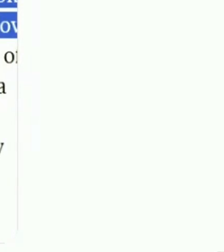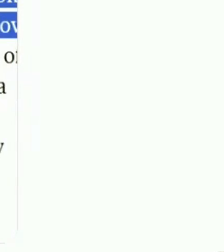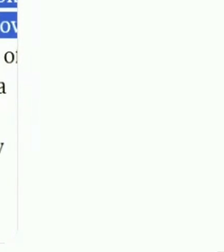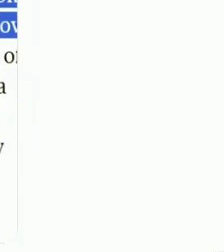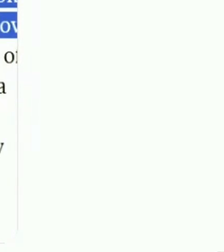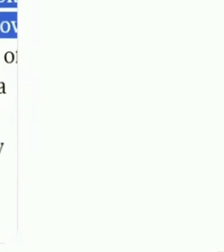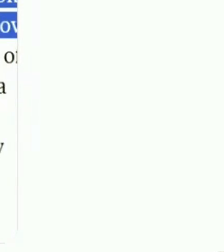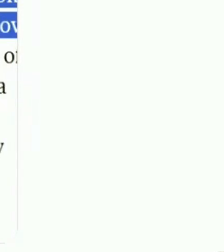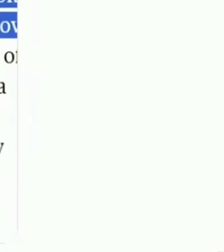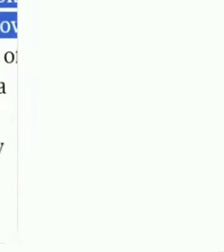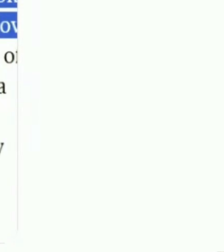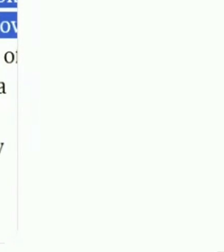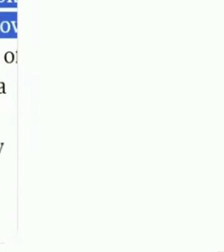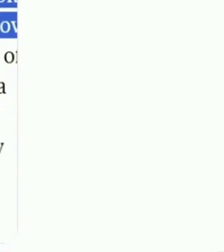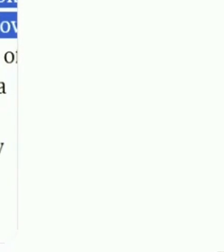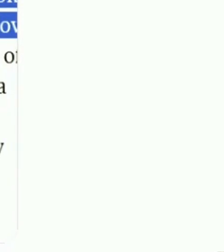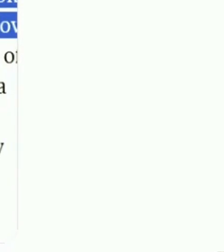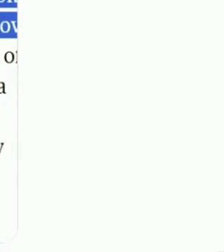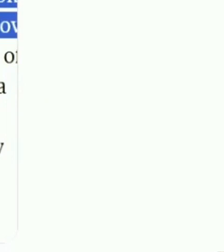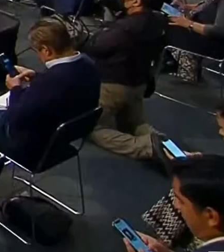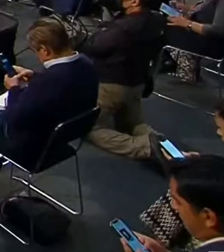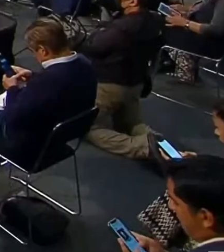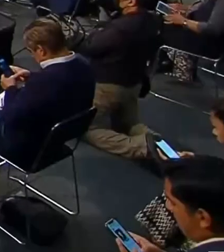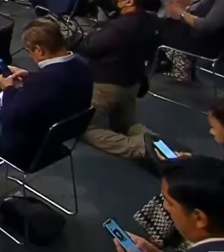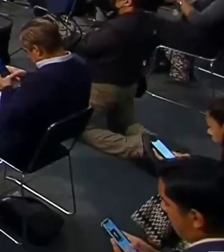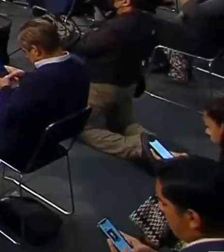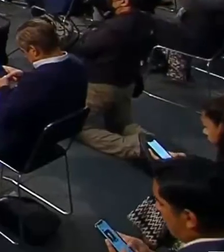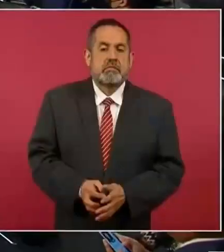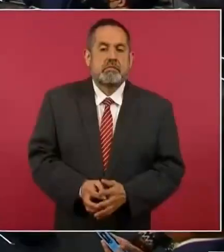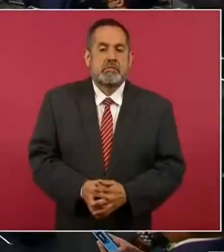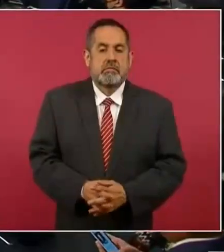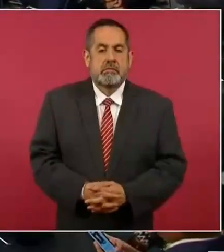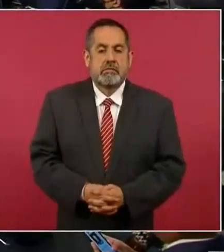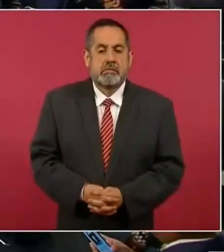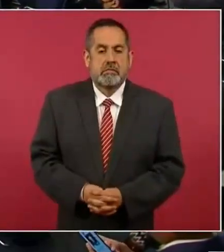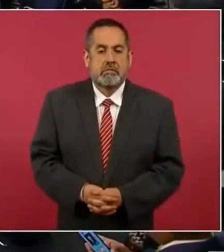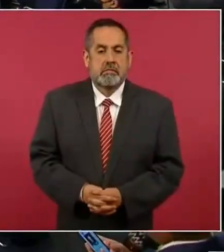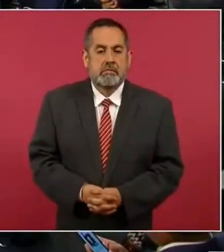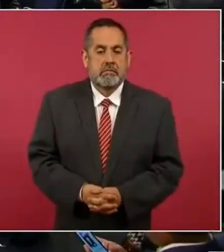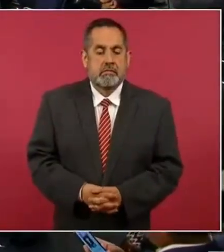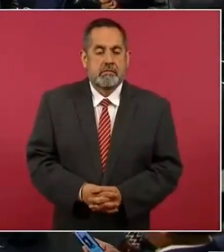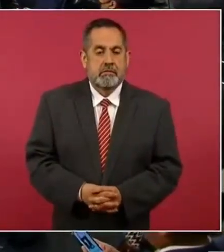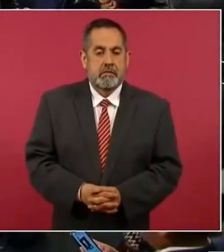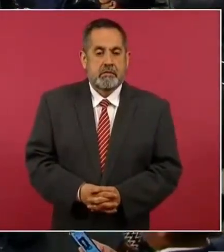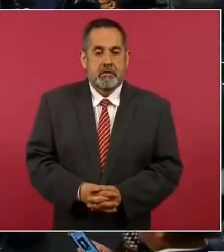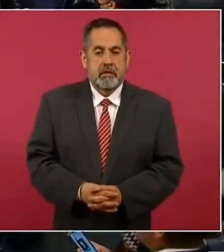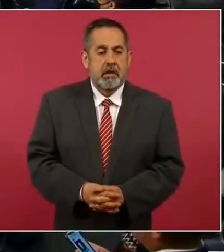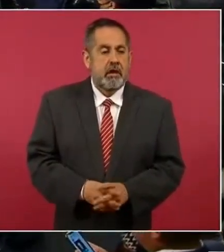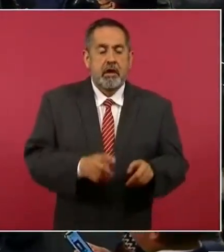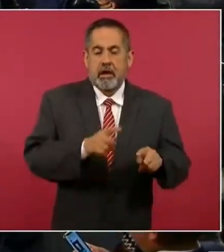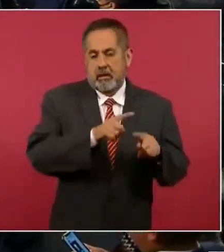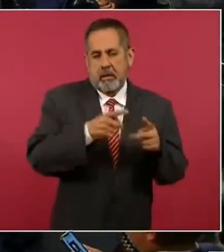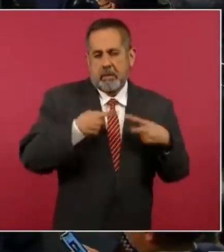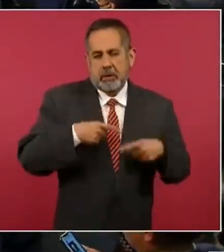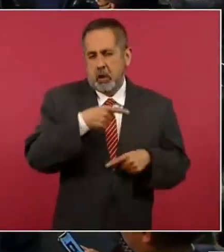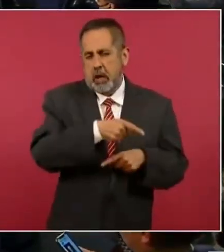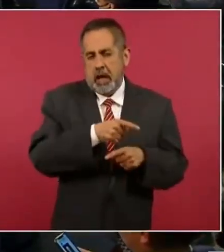entonces el el el que escribió la nota